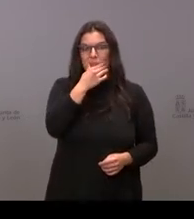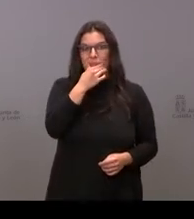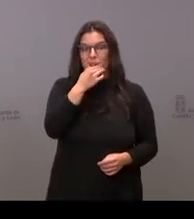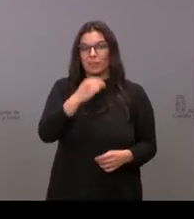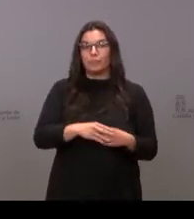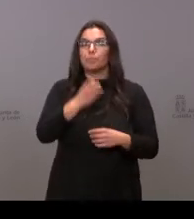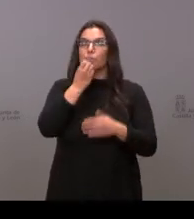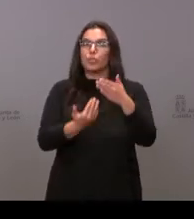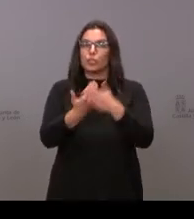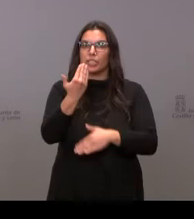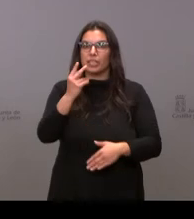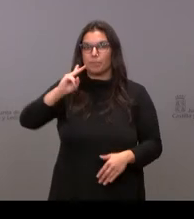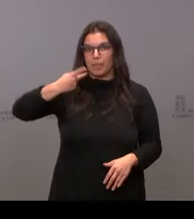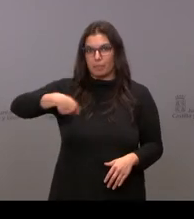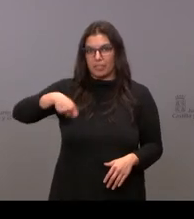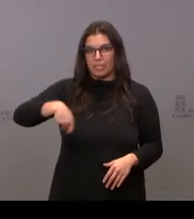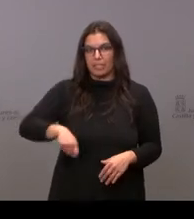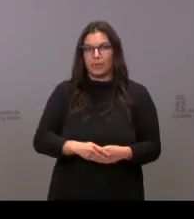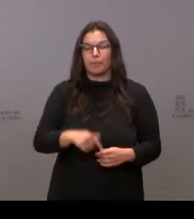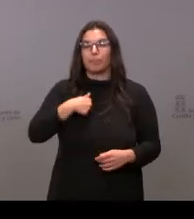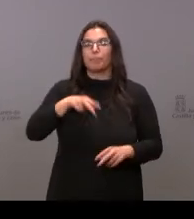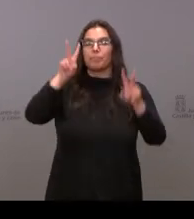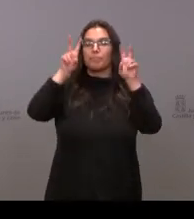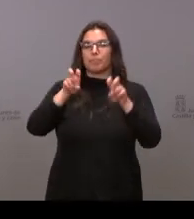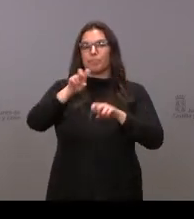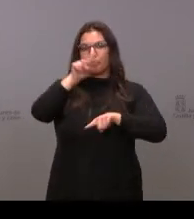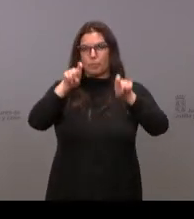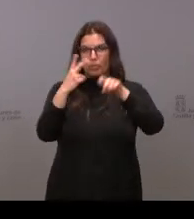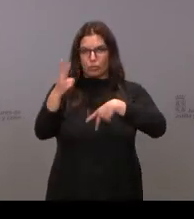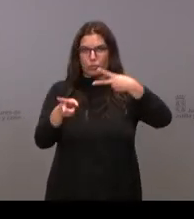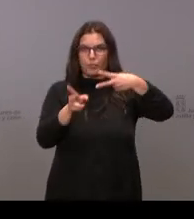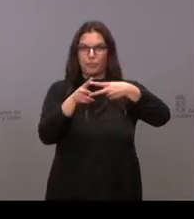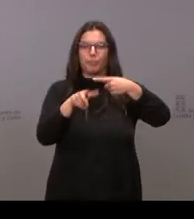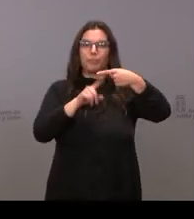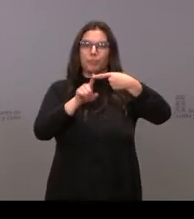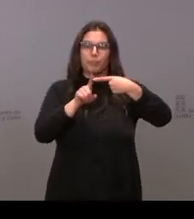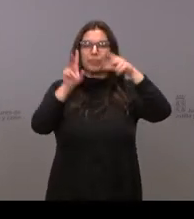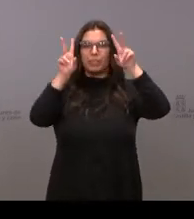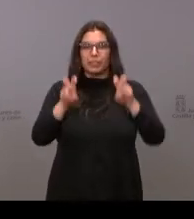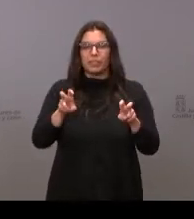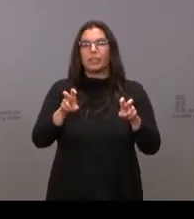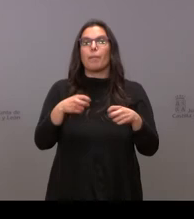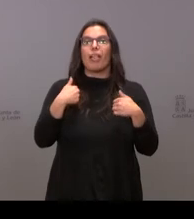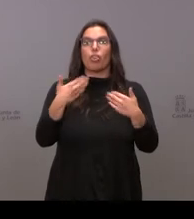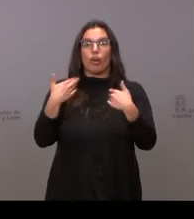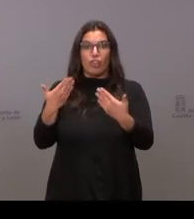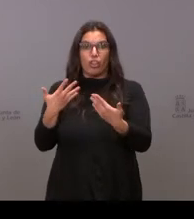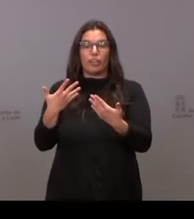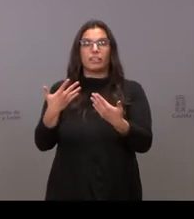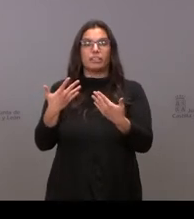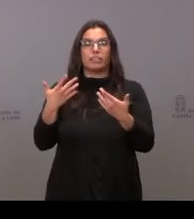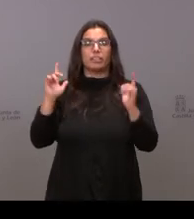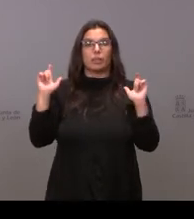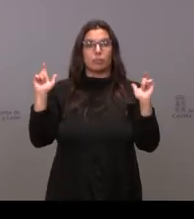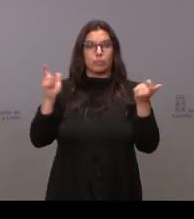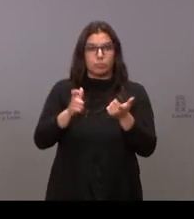Buenos días, vicepresidente. Yo tengo dos cuestiones. La primera en cuanto al descenso de donaciones. No sé si no es la